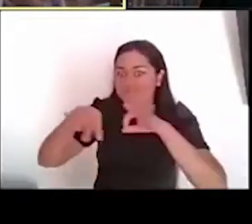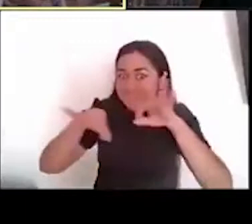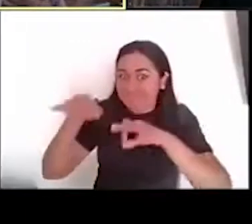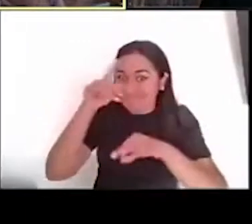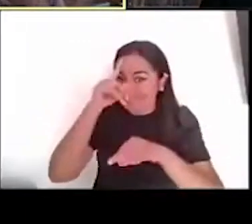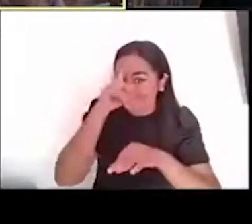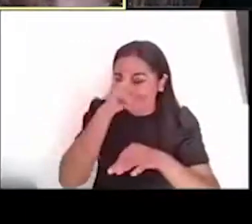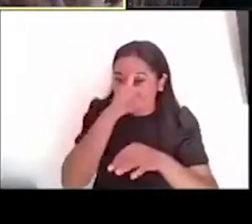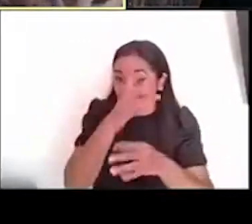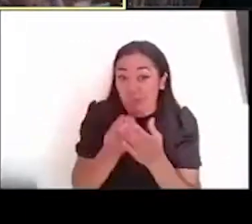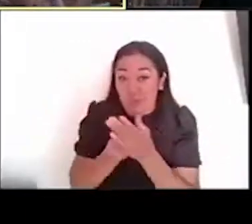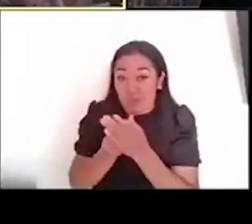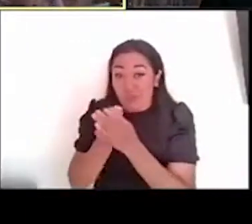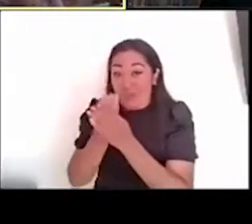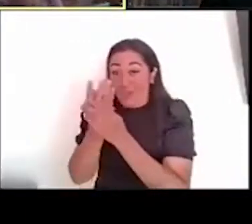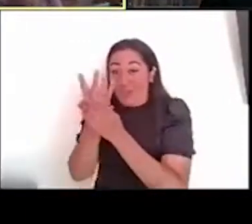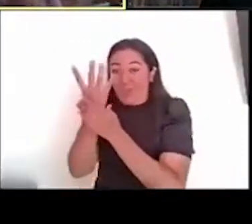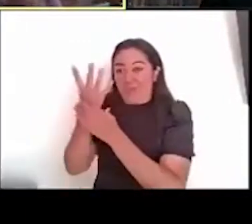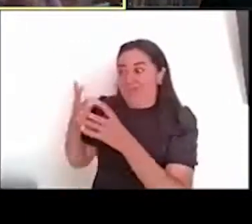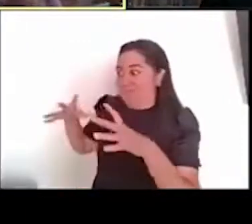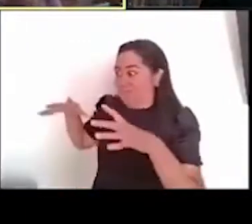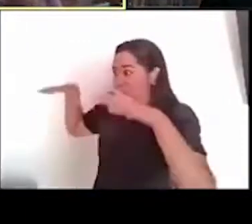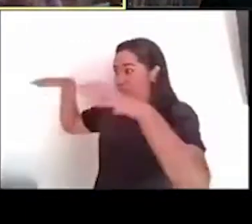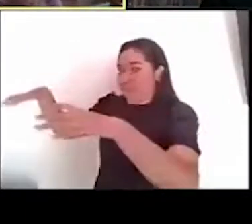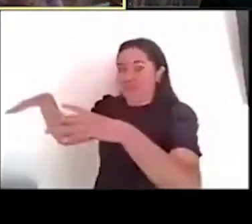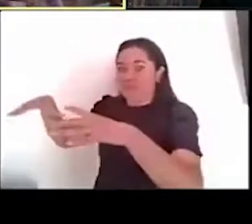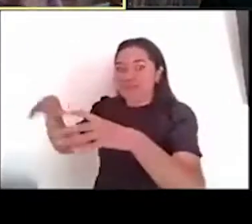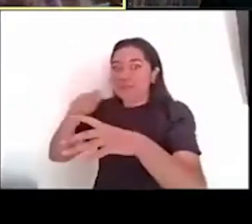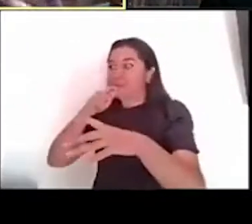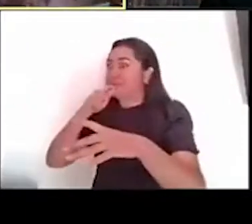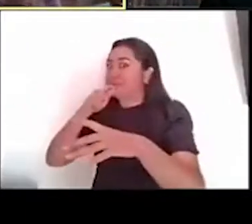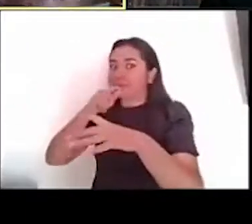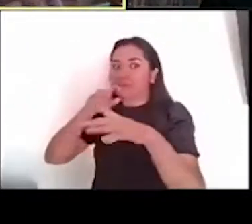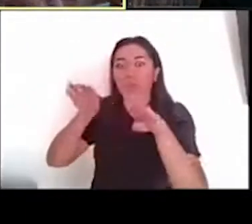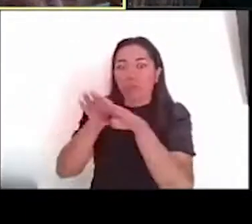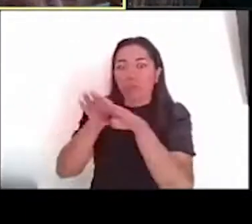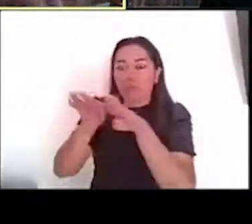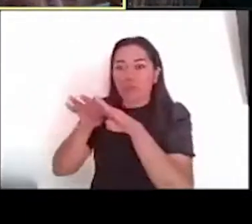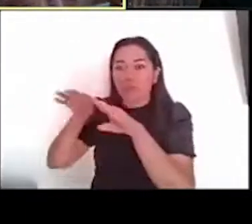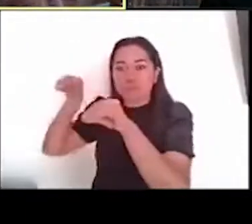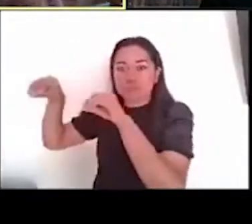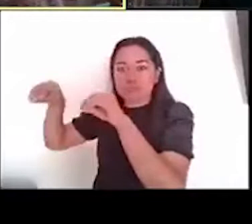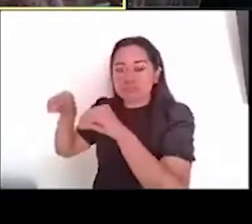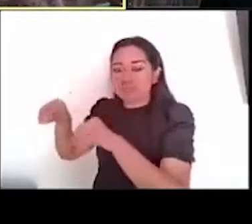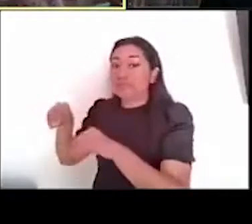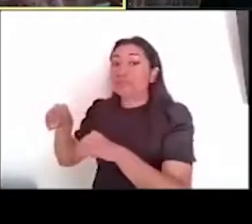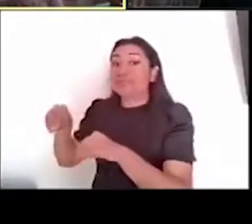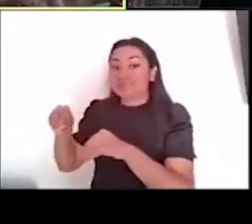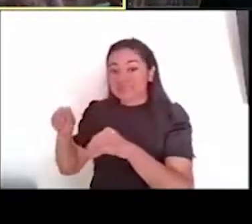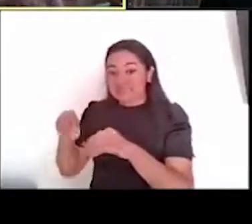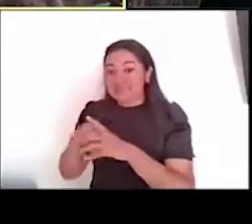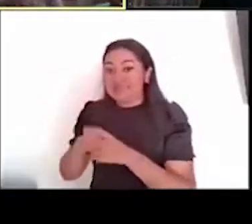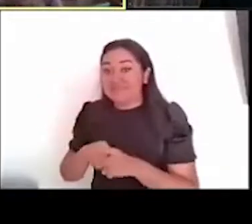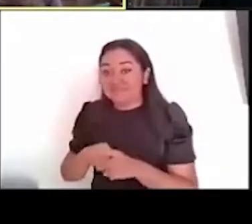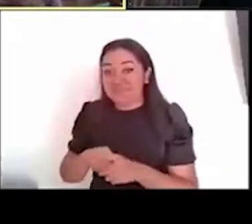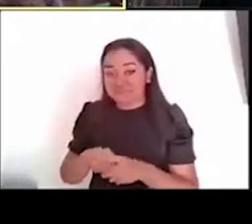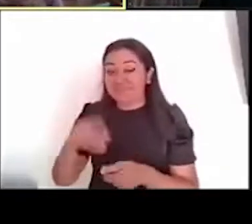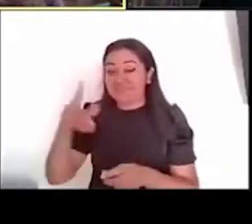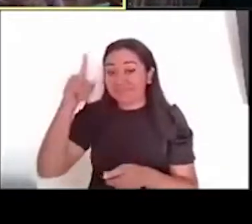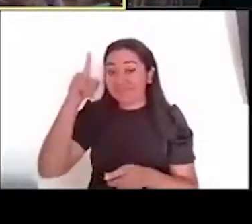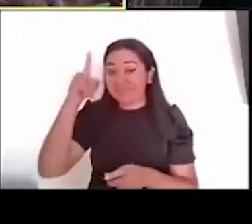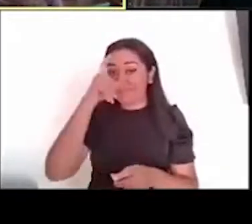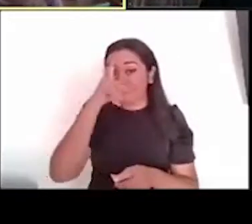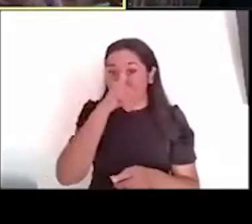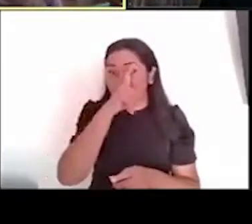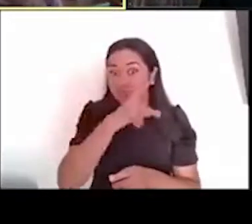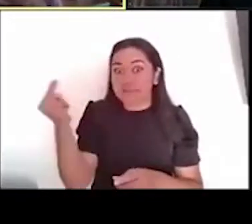espacio cultural, y encontraron ese, ese, esa situación. Entonces, evidentemente tiene que haber una regulación fuerte